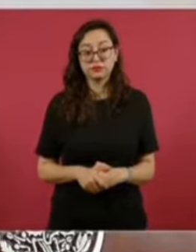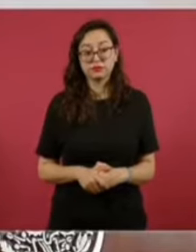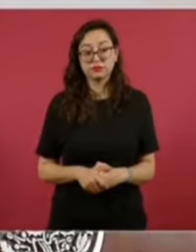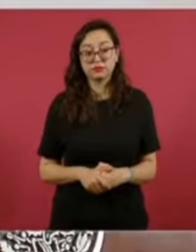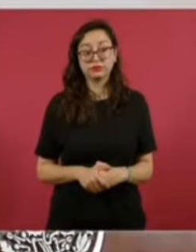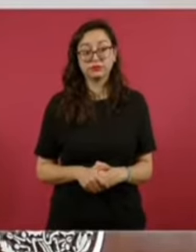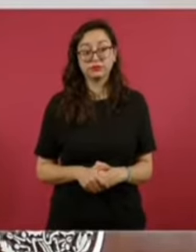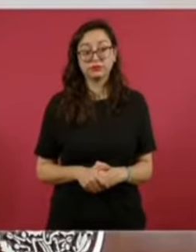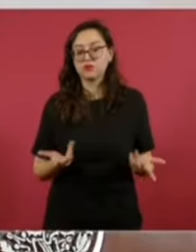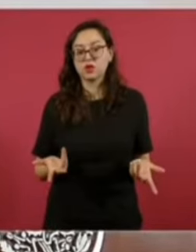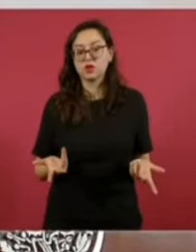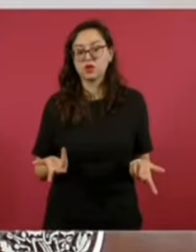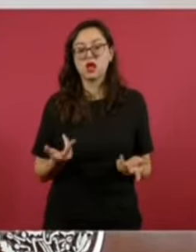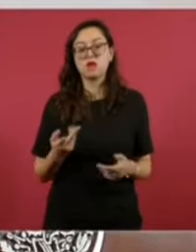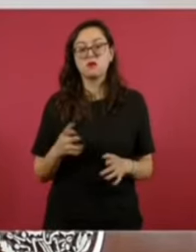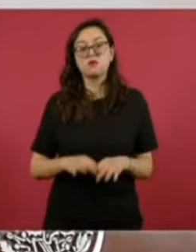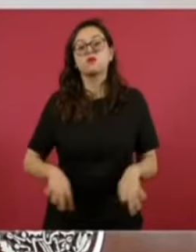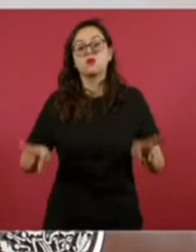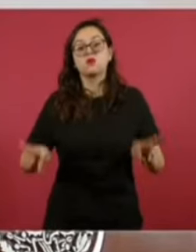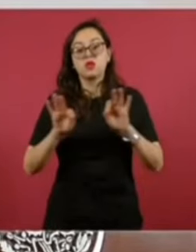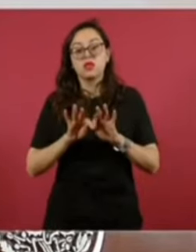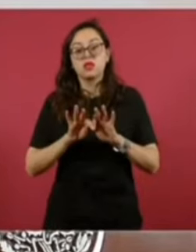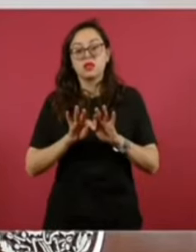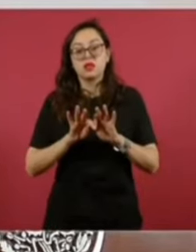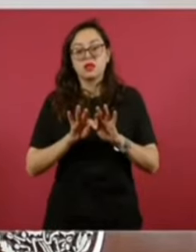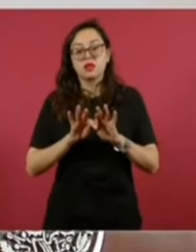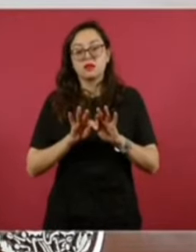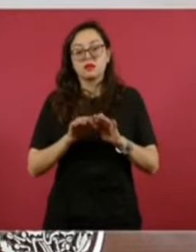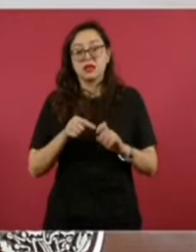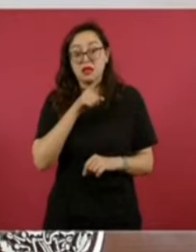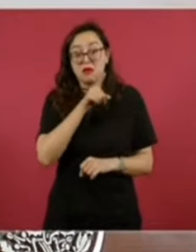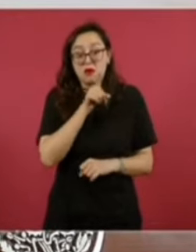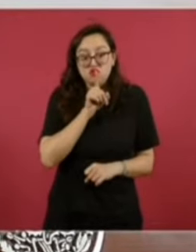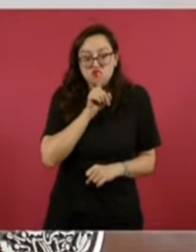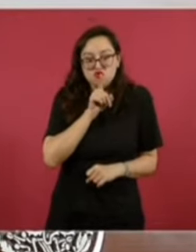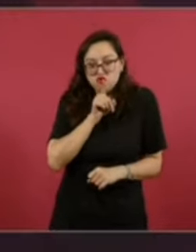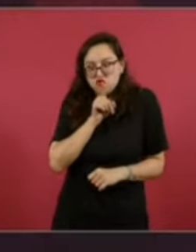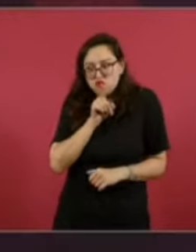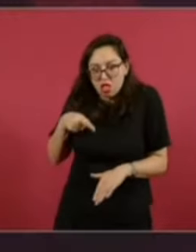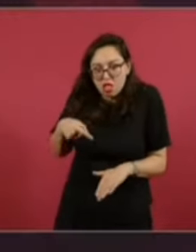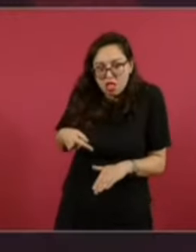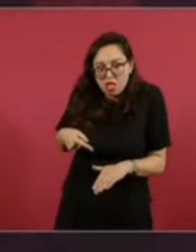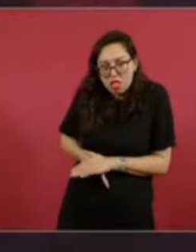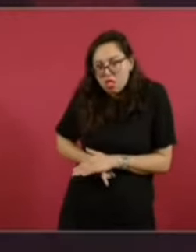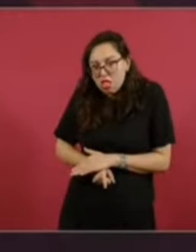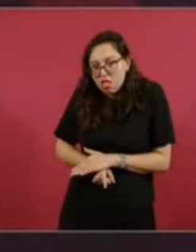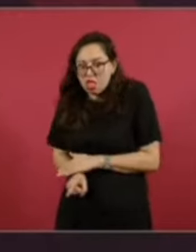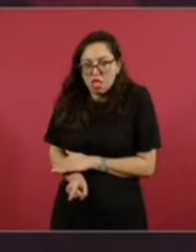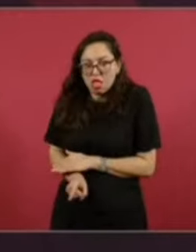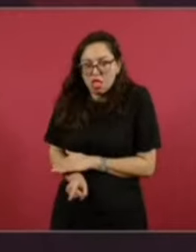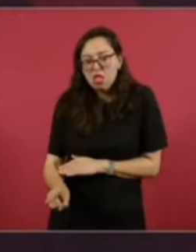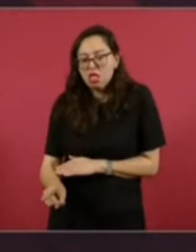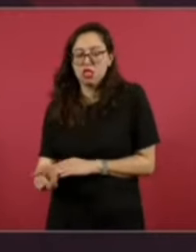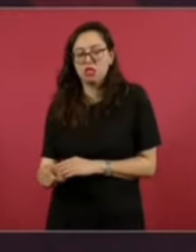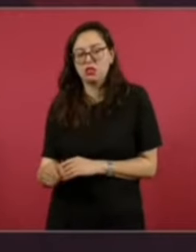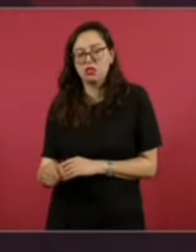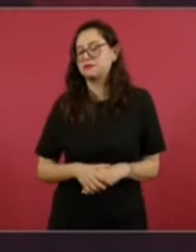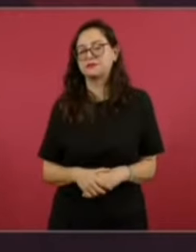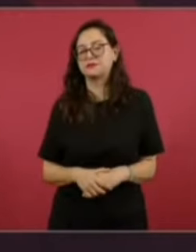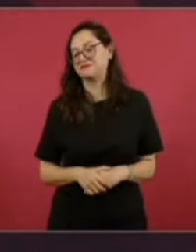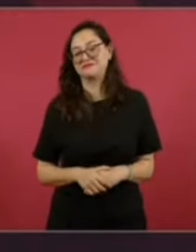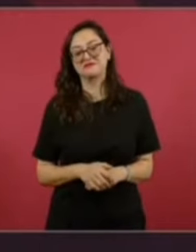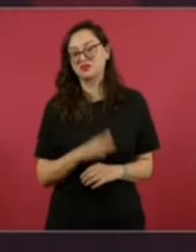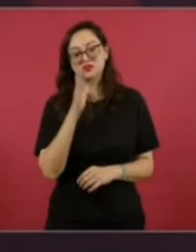internalizando de que no se puede actuar así, sin tomar en cuenta